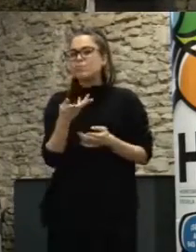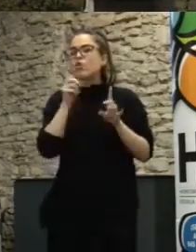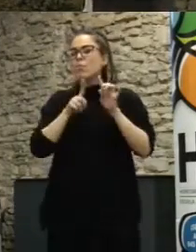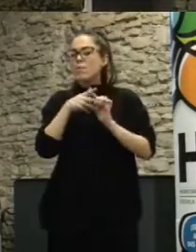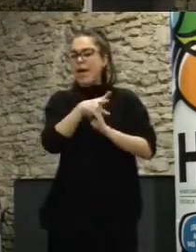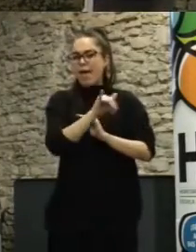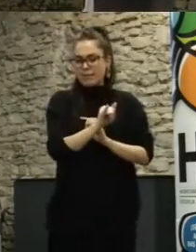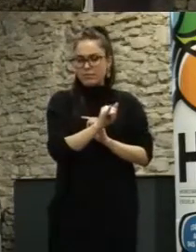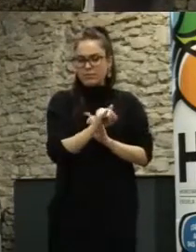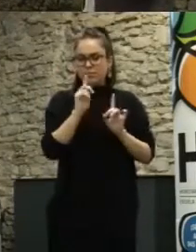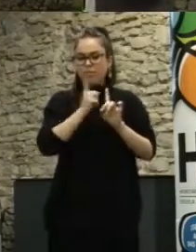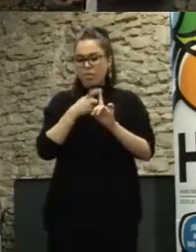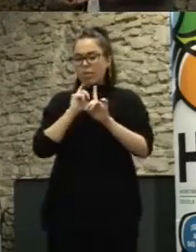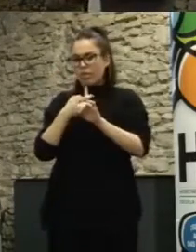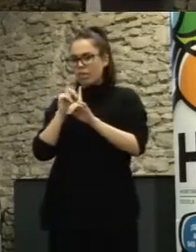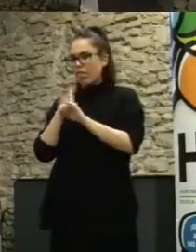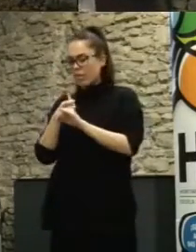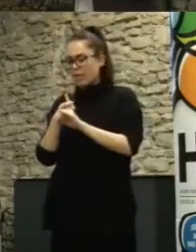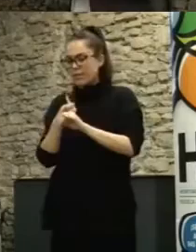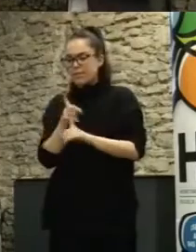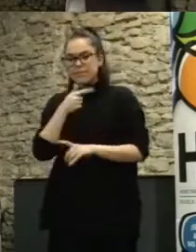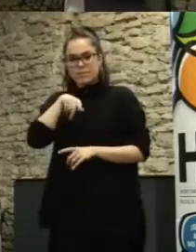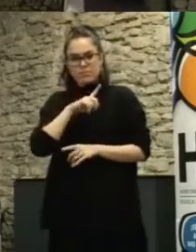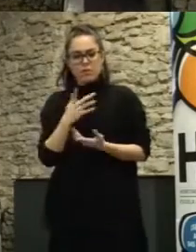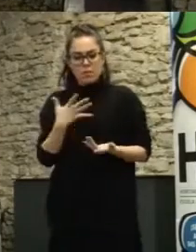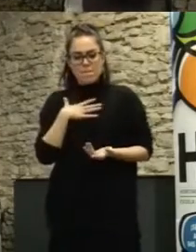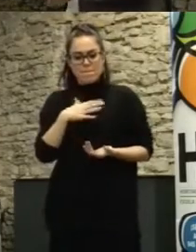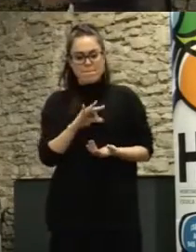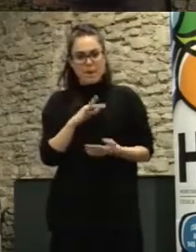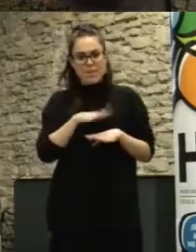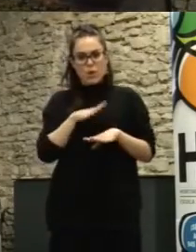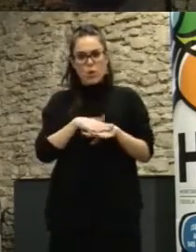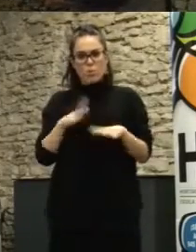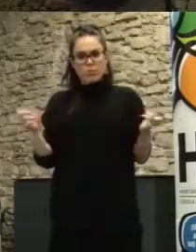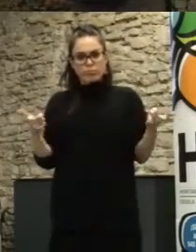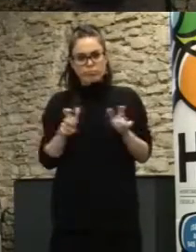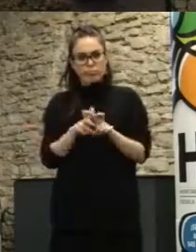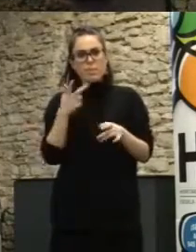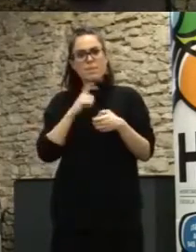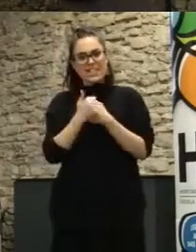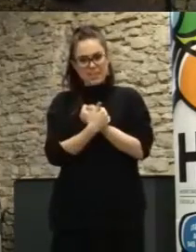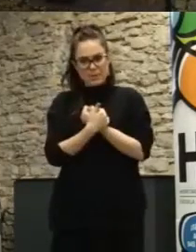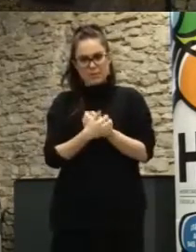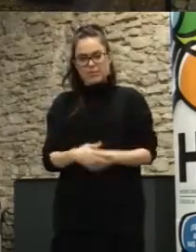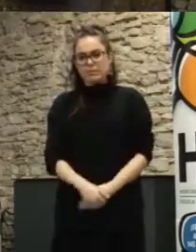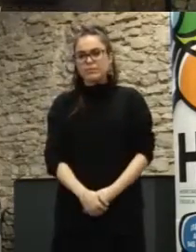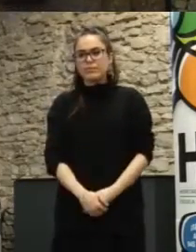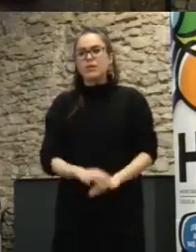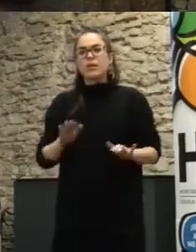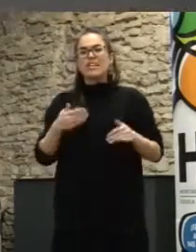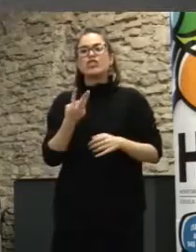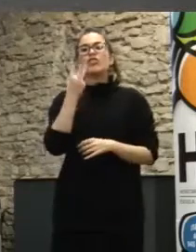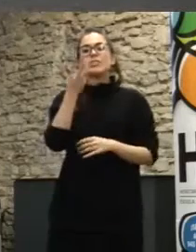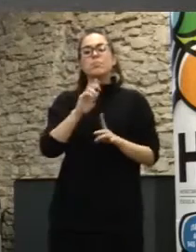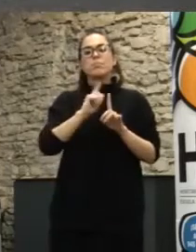podrían de alguna manera hemos identificado podrían ser la causa de la caída de la participación ¿vale? y hemos identificado